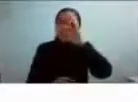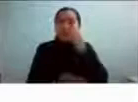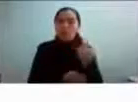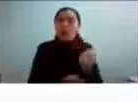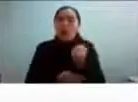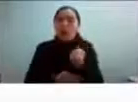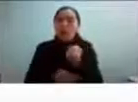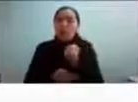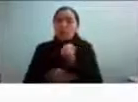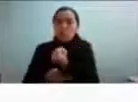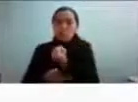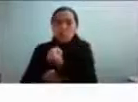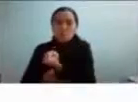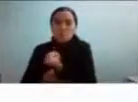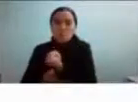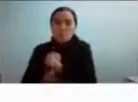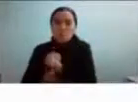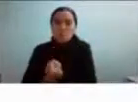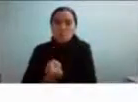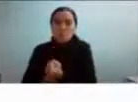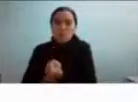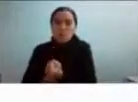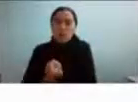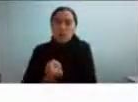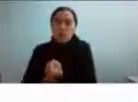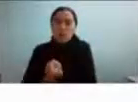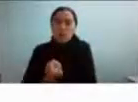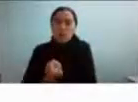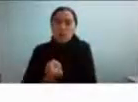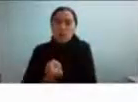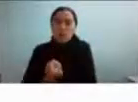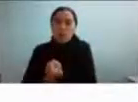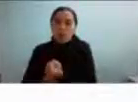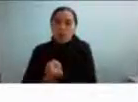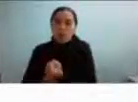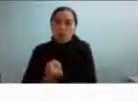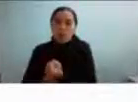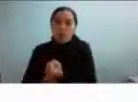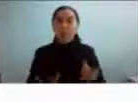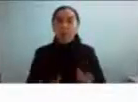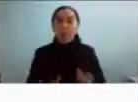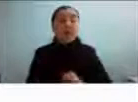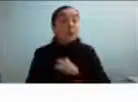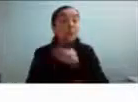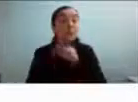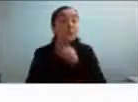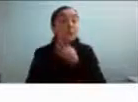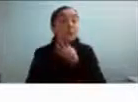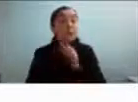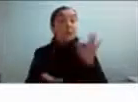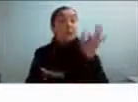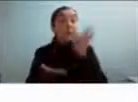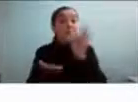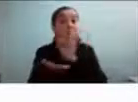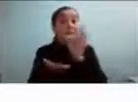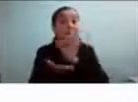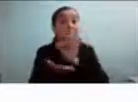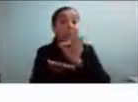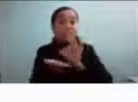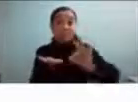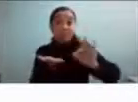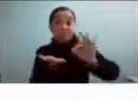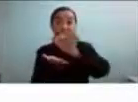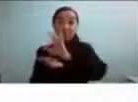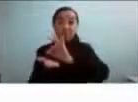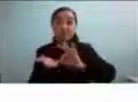por mí misma. Me gustaba mucho pintar y pasaba todo el tiempo dibujando, diseñando ropa, diseñando muebles, diseñando